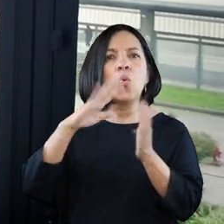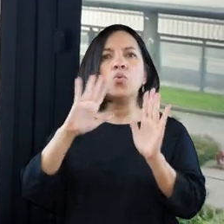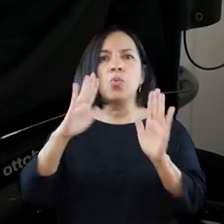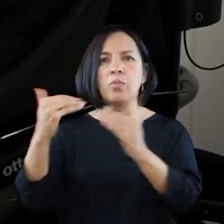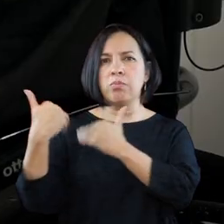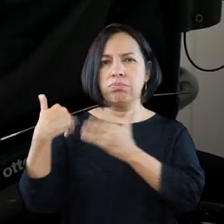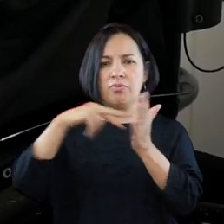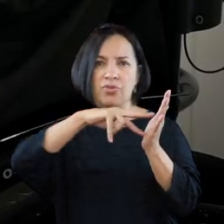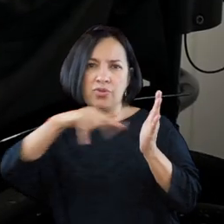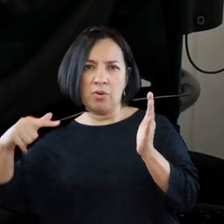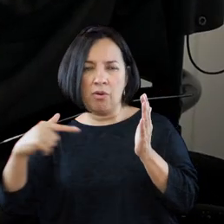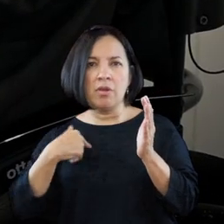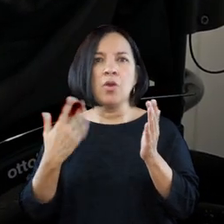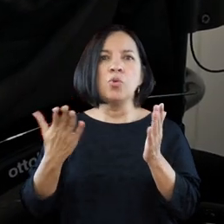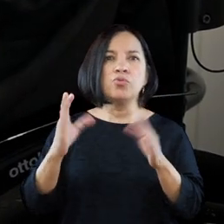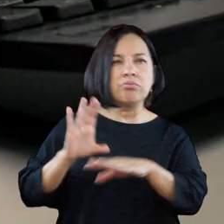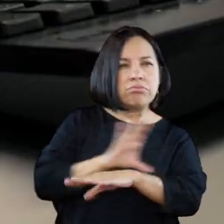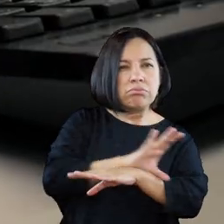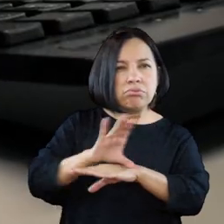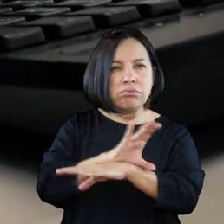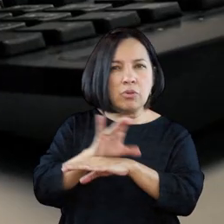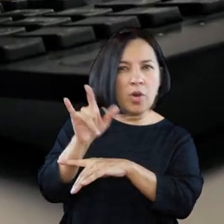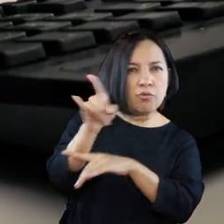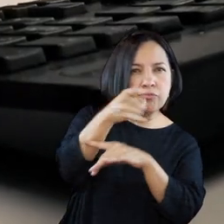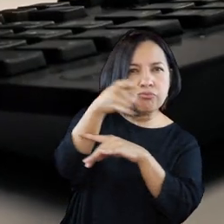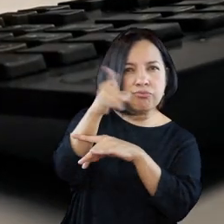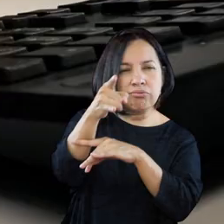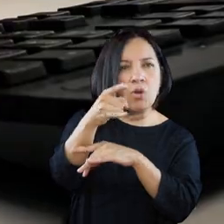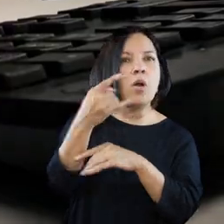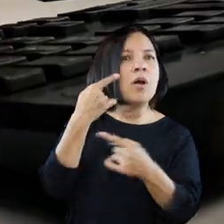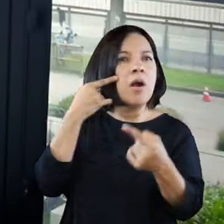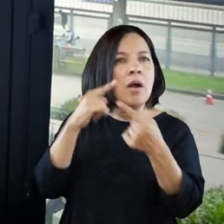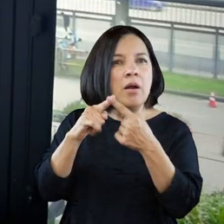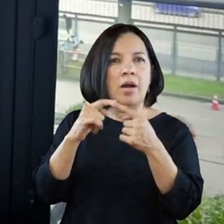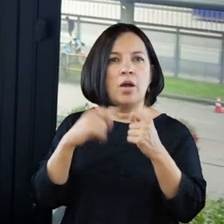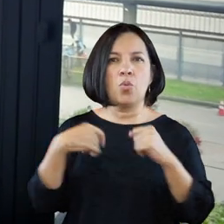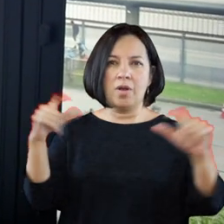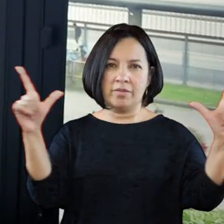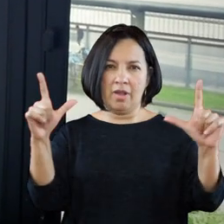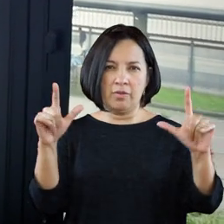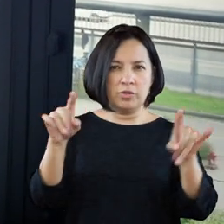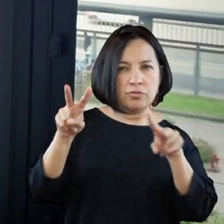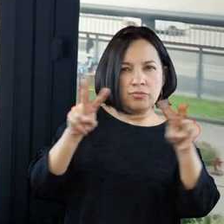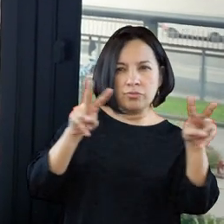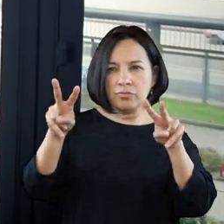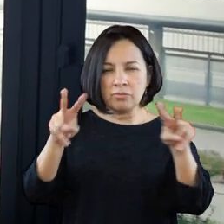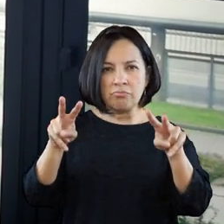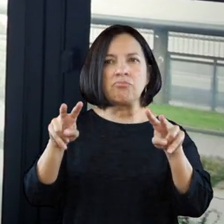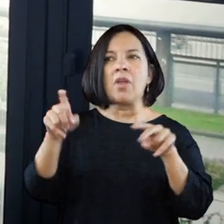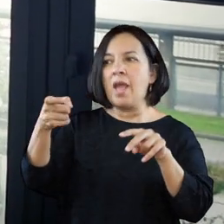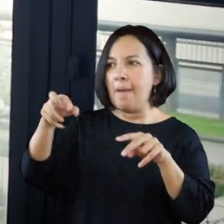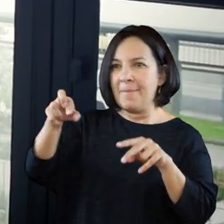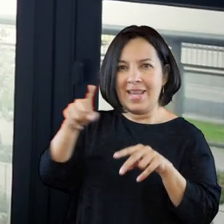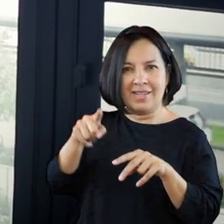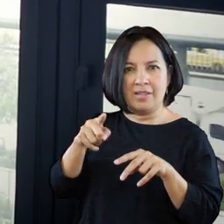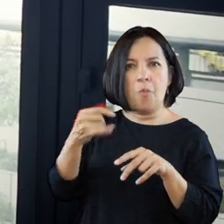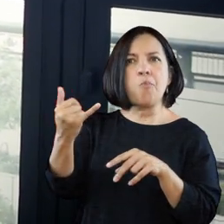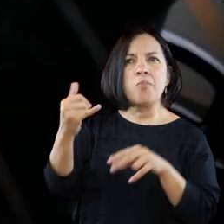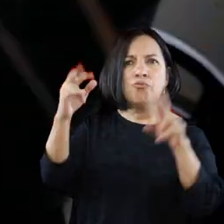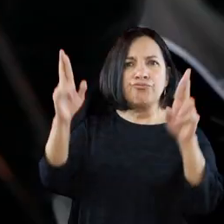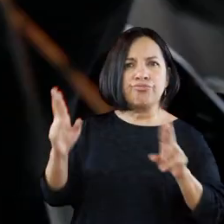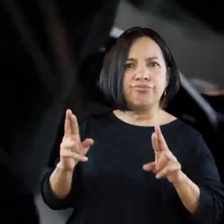operador de medios tecnológicos, sistema de cámaras, circuito de cerrar la televisión, GPS